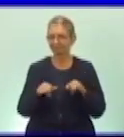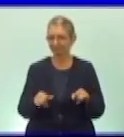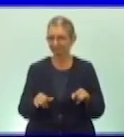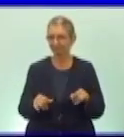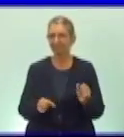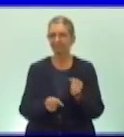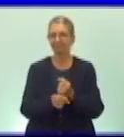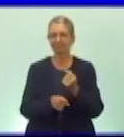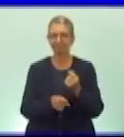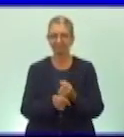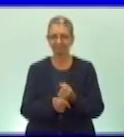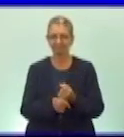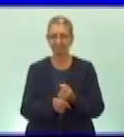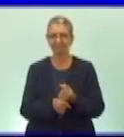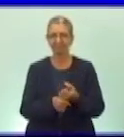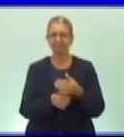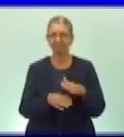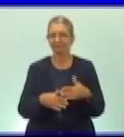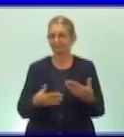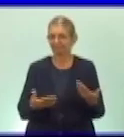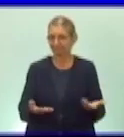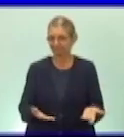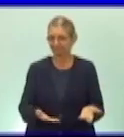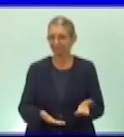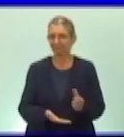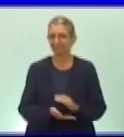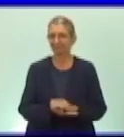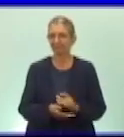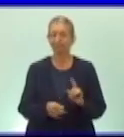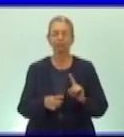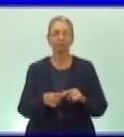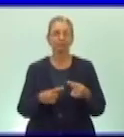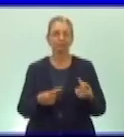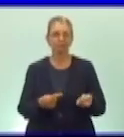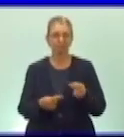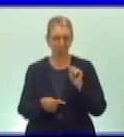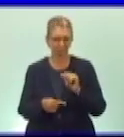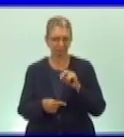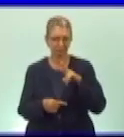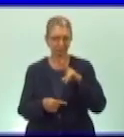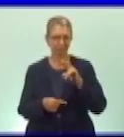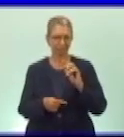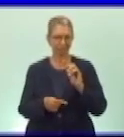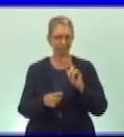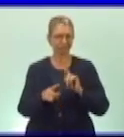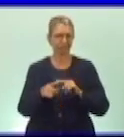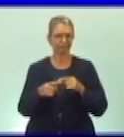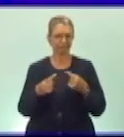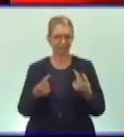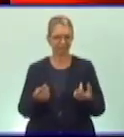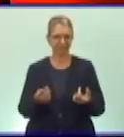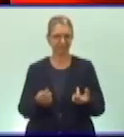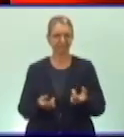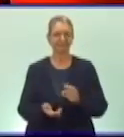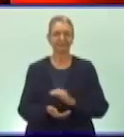para el trabajo. Ahora, ¿por qué brindaremos estas orientaciones?